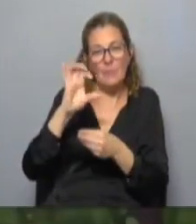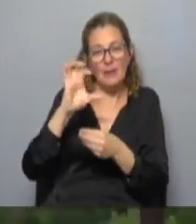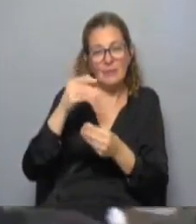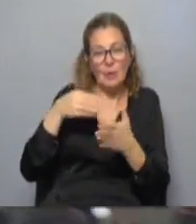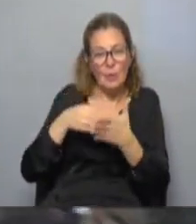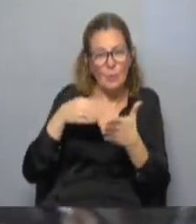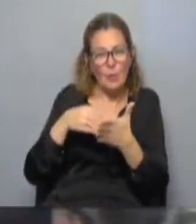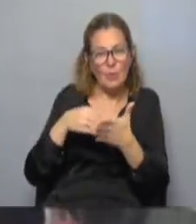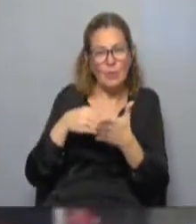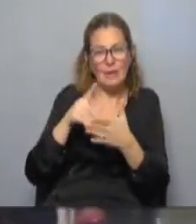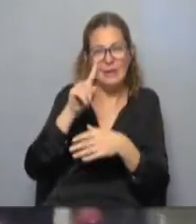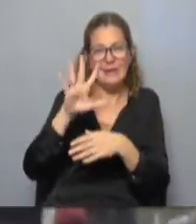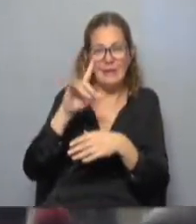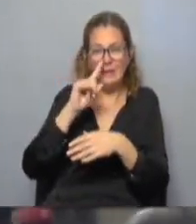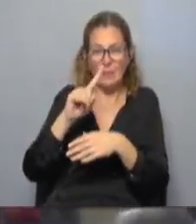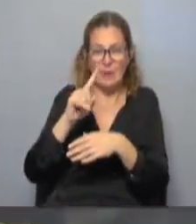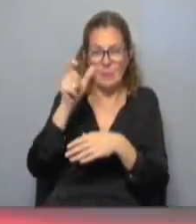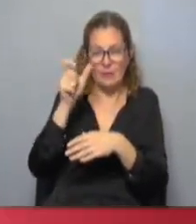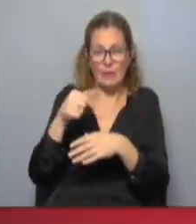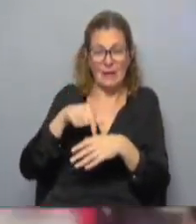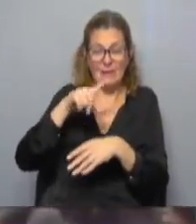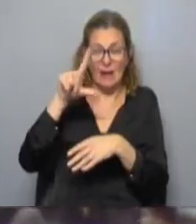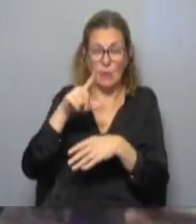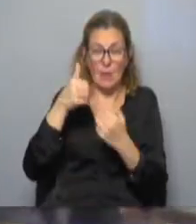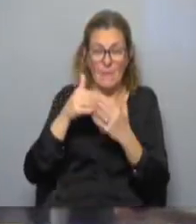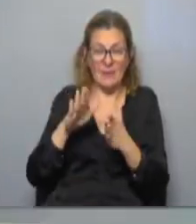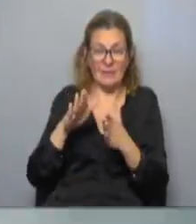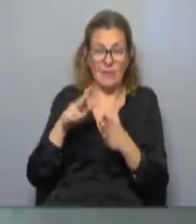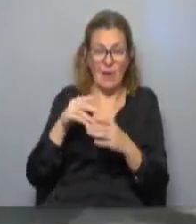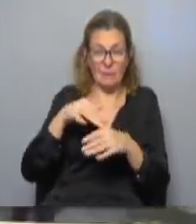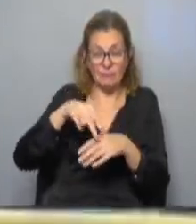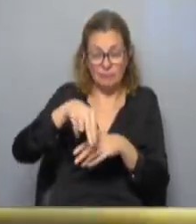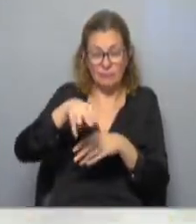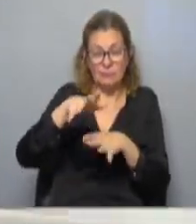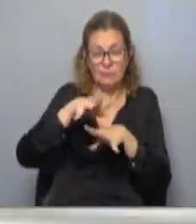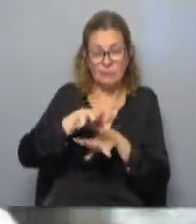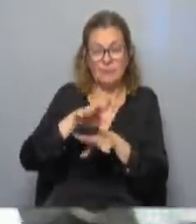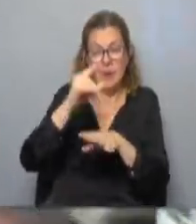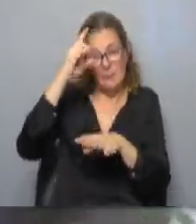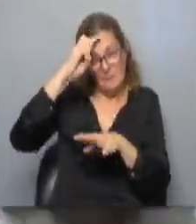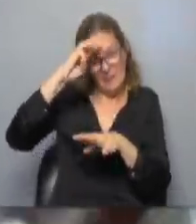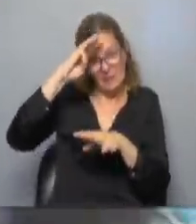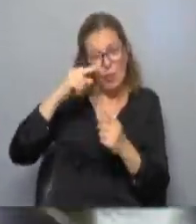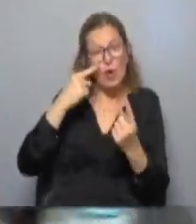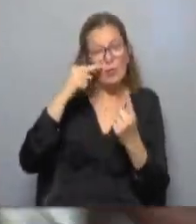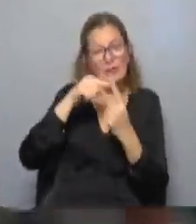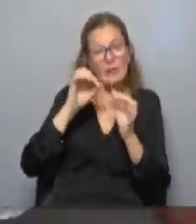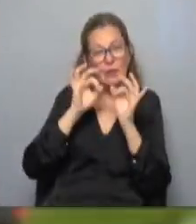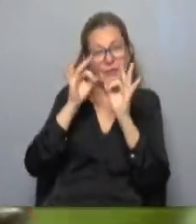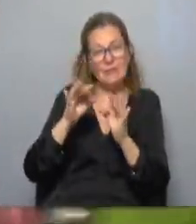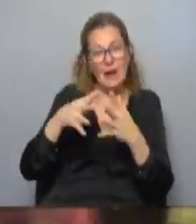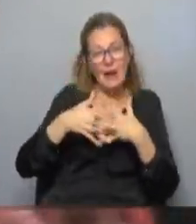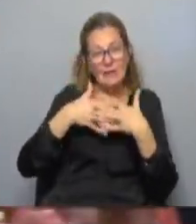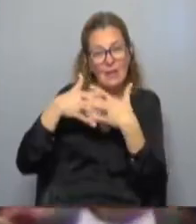paso de una caravana de unos 15 mil migrantes que este lunes comenzaría su recorrido a través de territorio mexicano con el objetivo de llegar a Estados